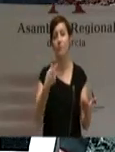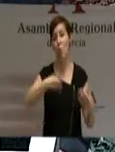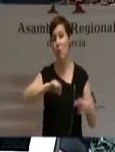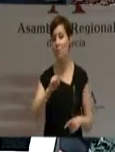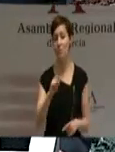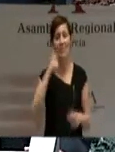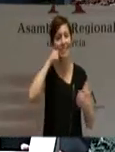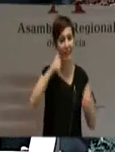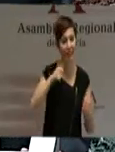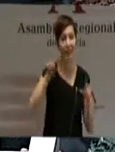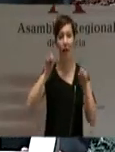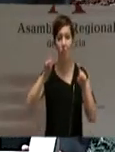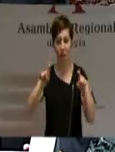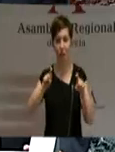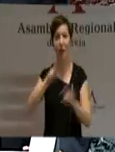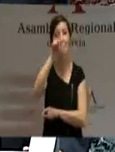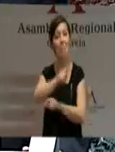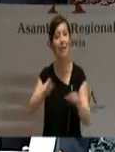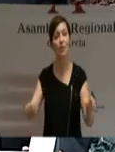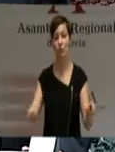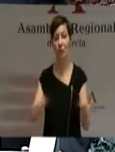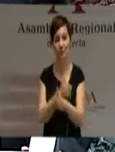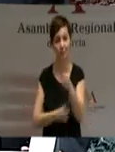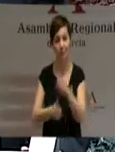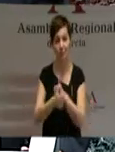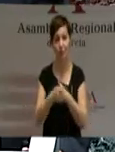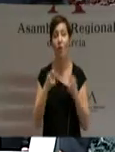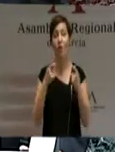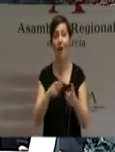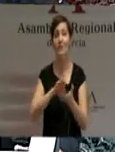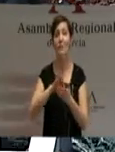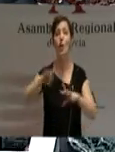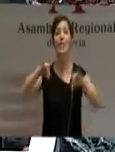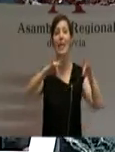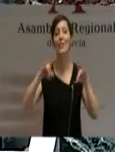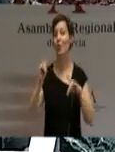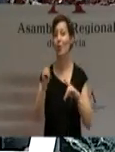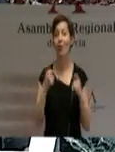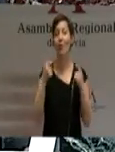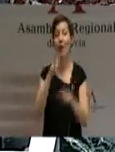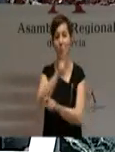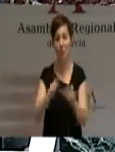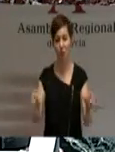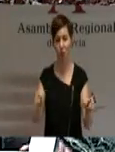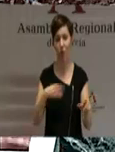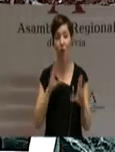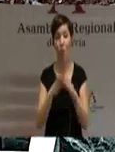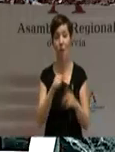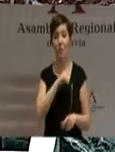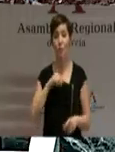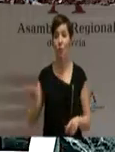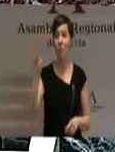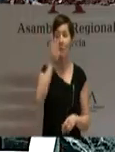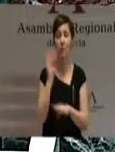a la educación, a las personas, no a los territorios. No se trata de financiar a la autonomía, sino a los